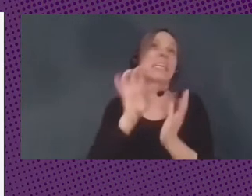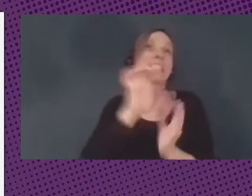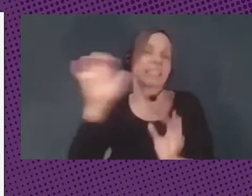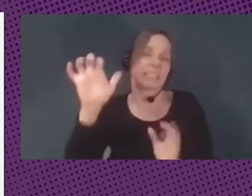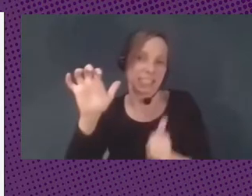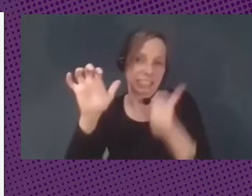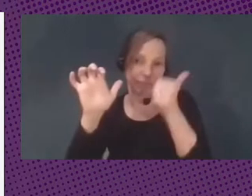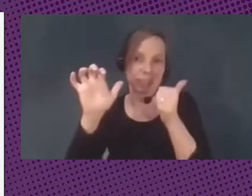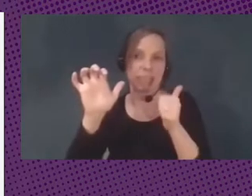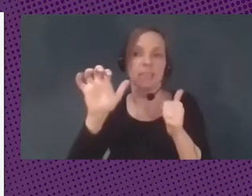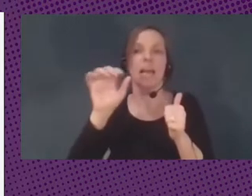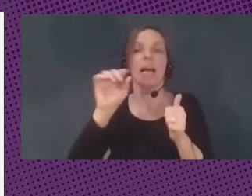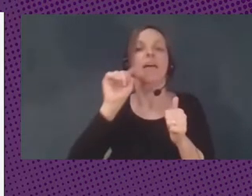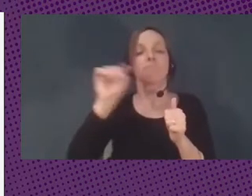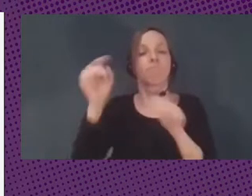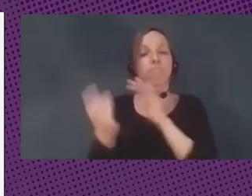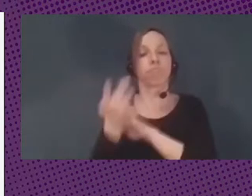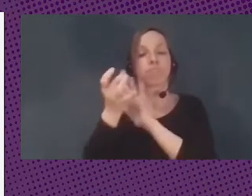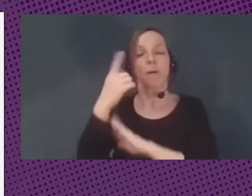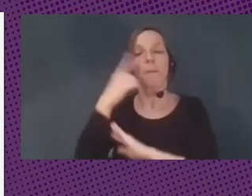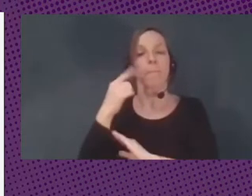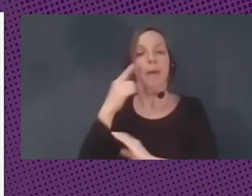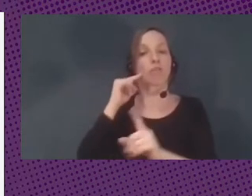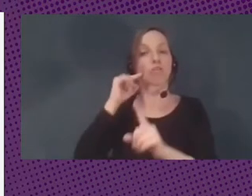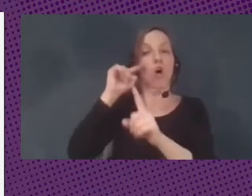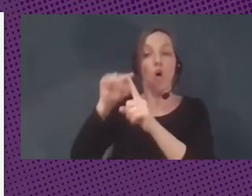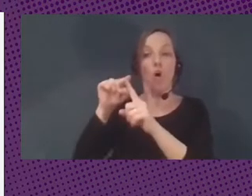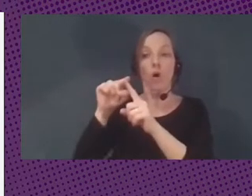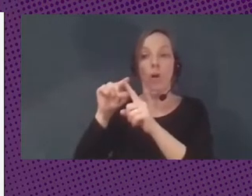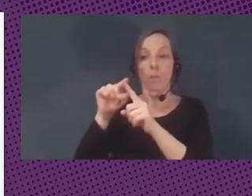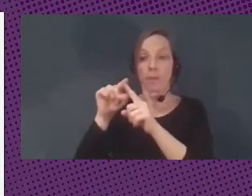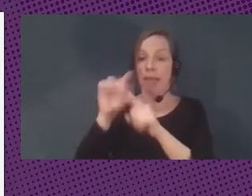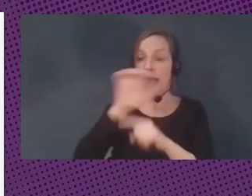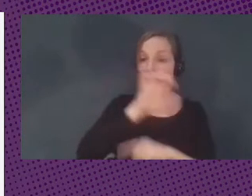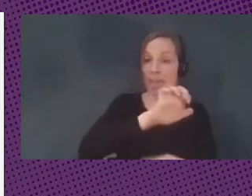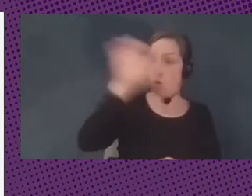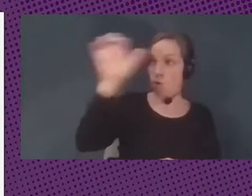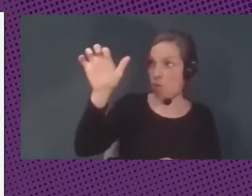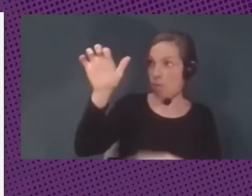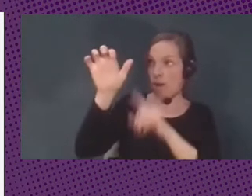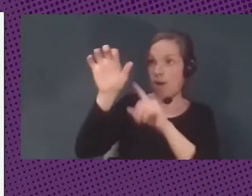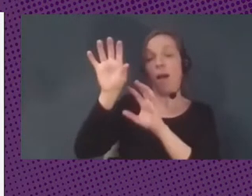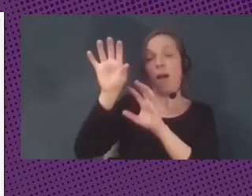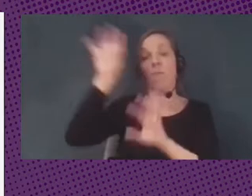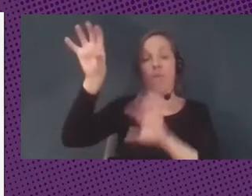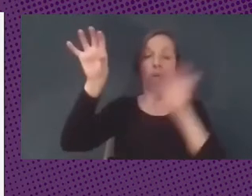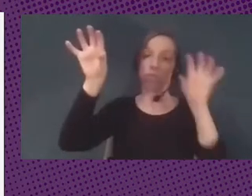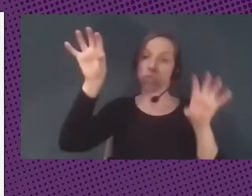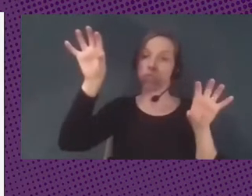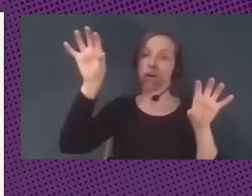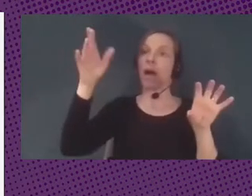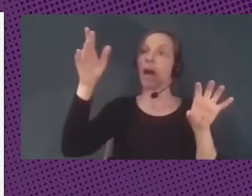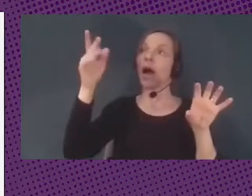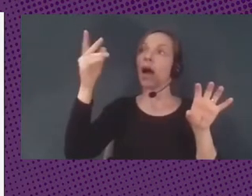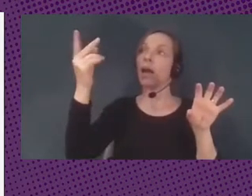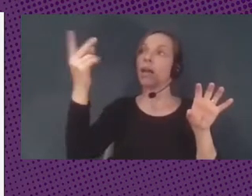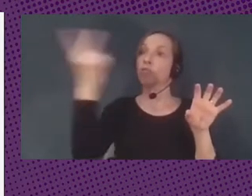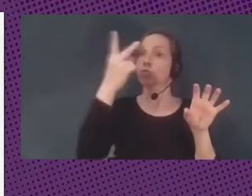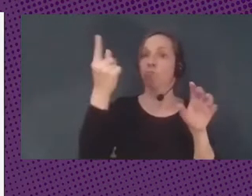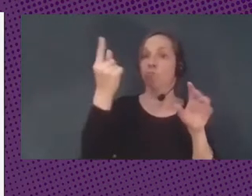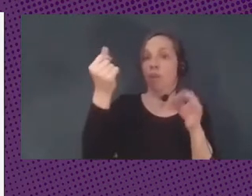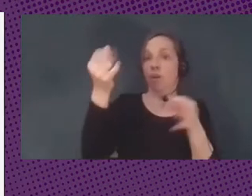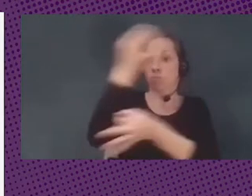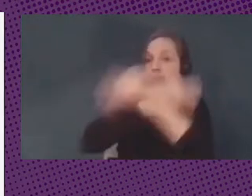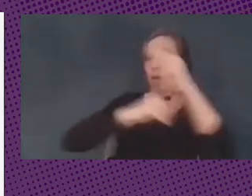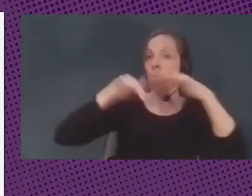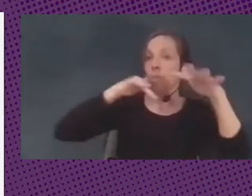que permitieron las transacciones de una parte de Europa a otras mediadas por un ente común, un ente central, en